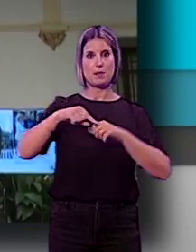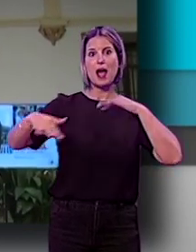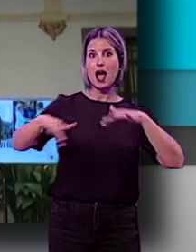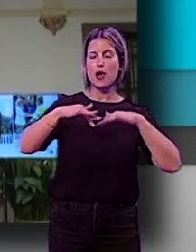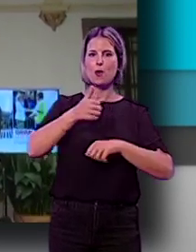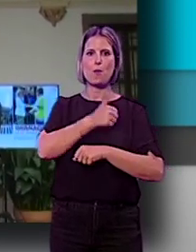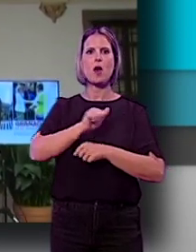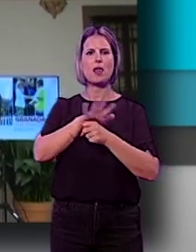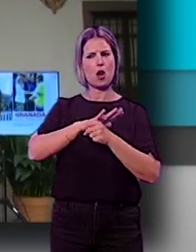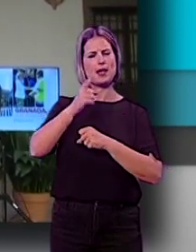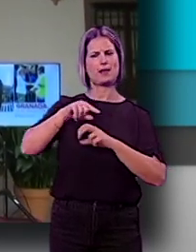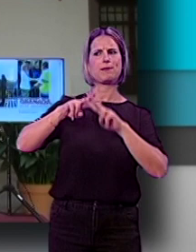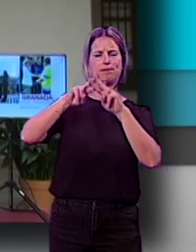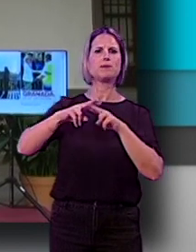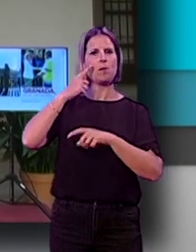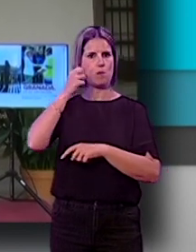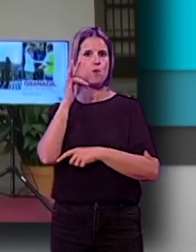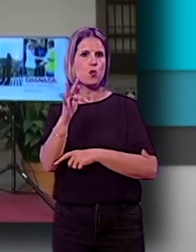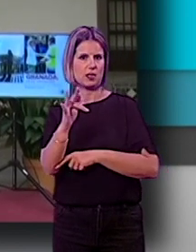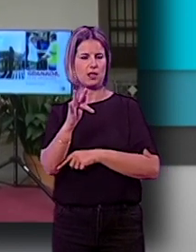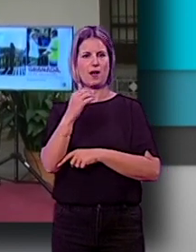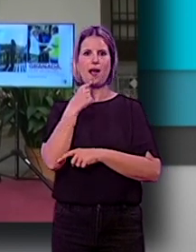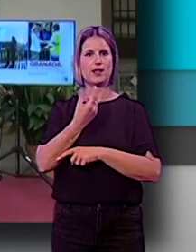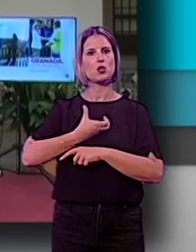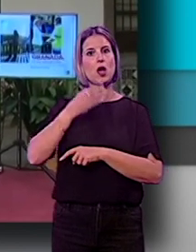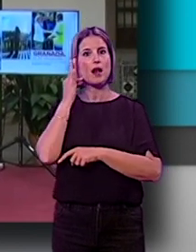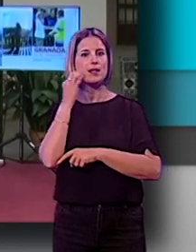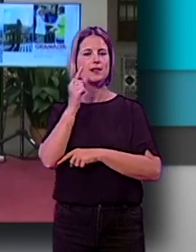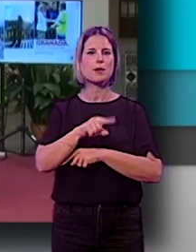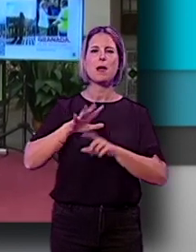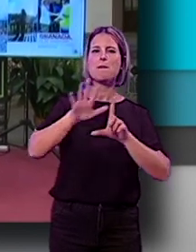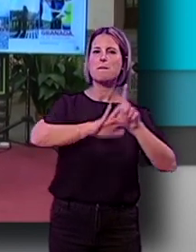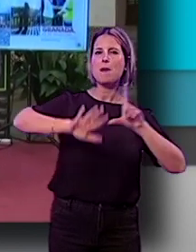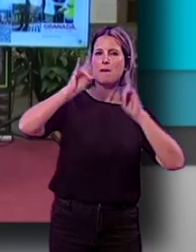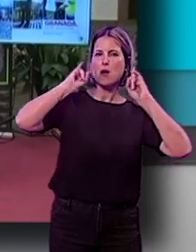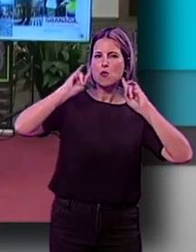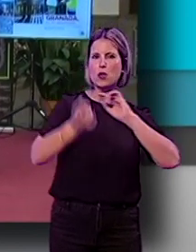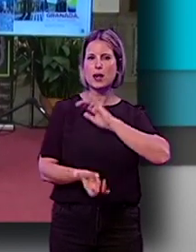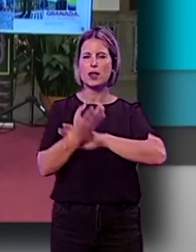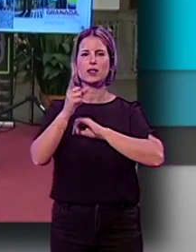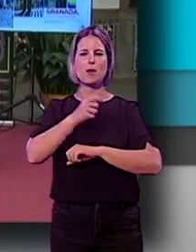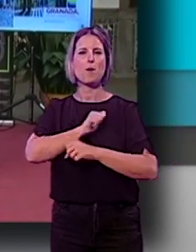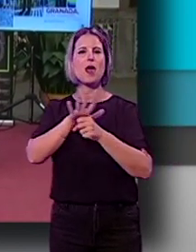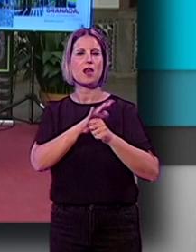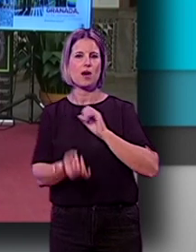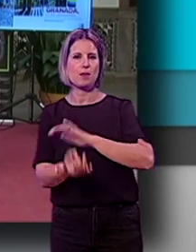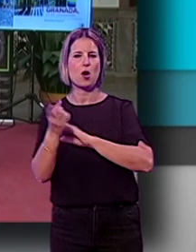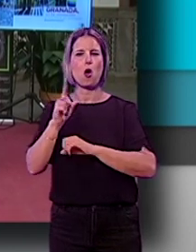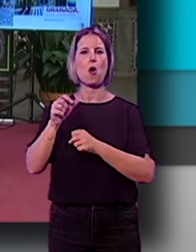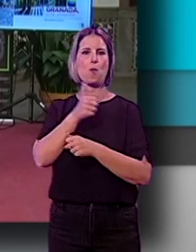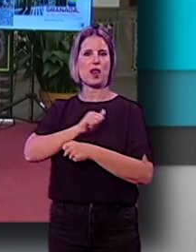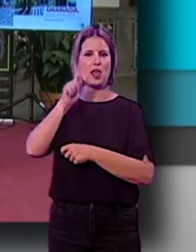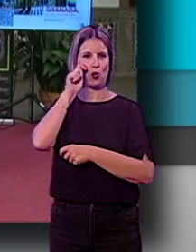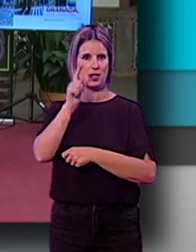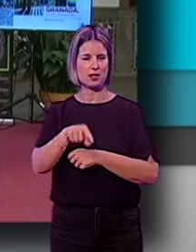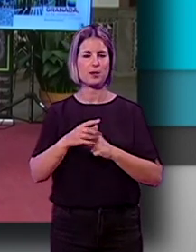policía local también ha sido valorada como muy positiva por la alcaldesa con la creación del mapa de ruido, la puesta en marcha de la policía de barrio o la policía turística.